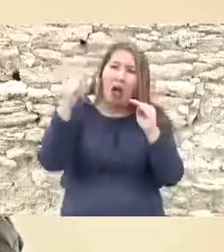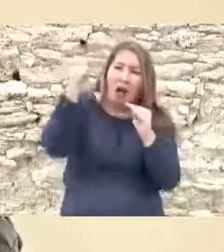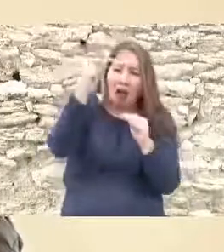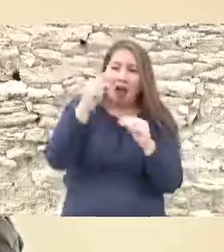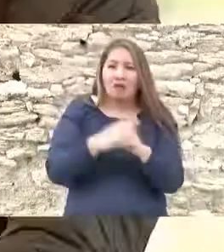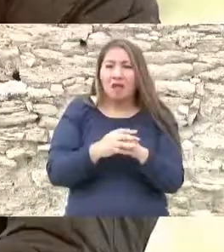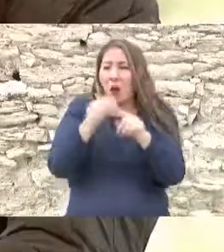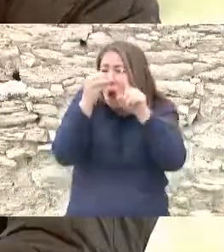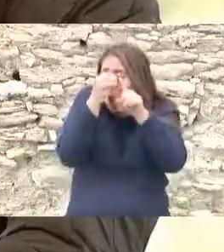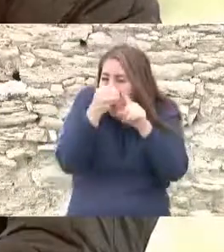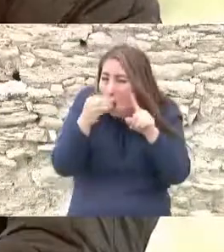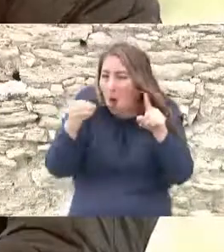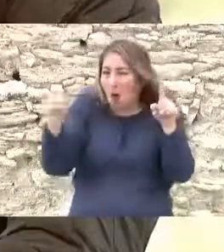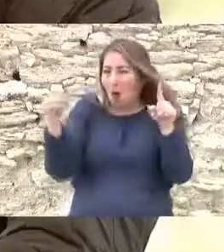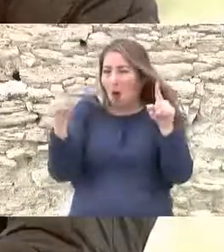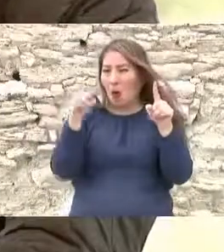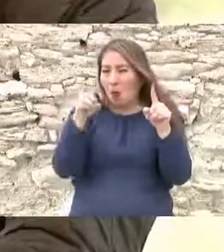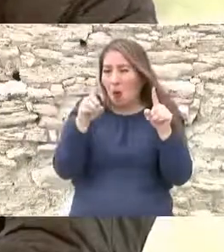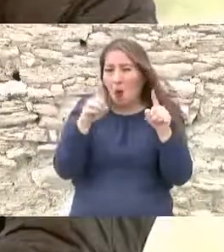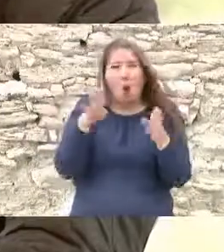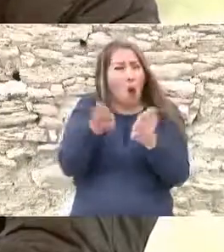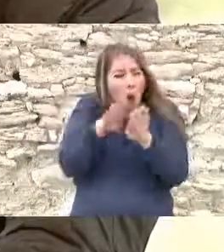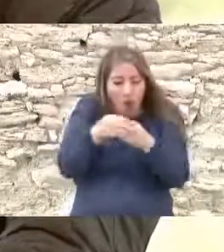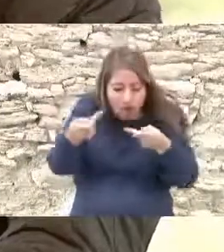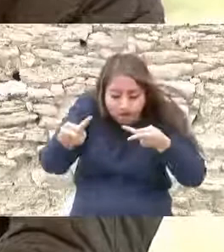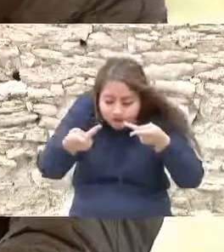un regreso